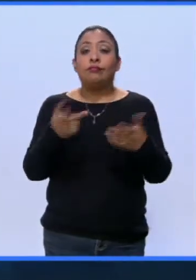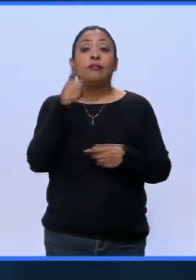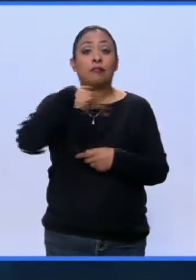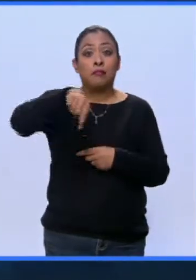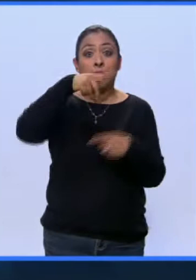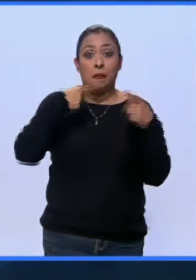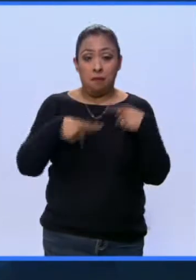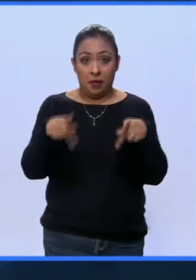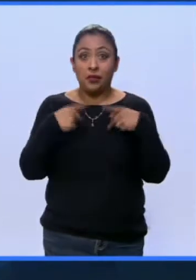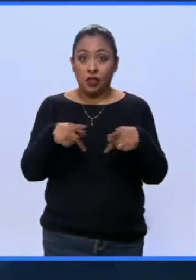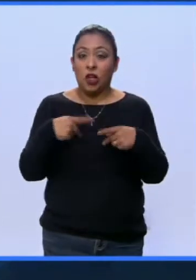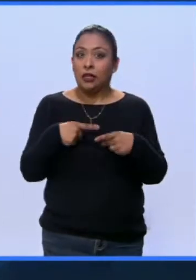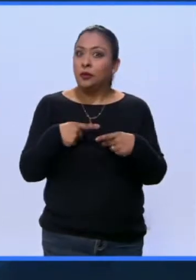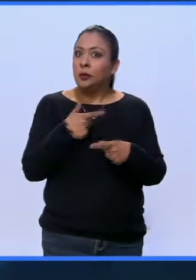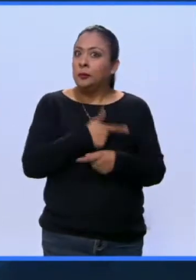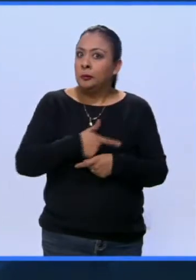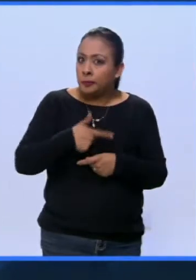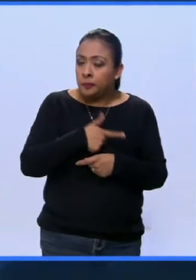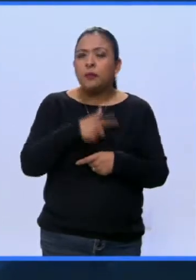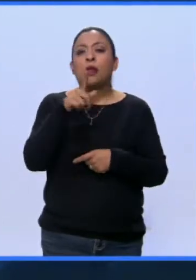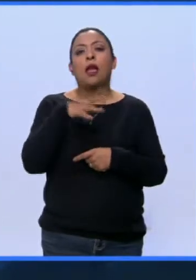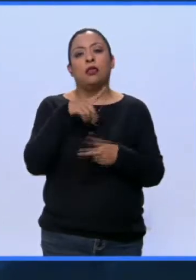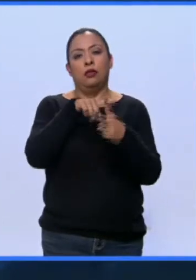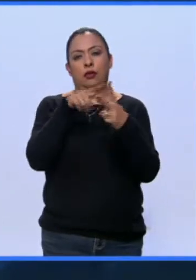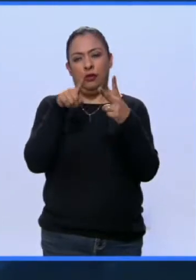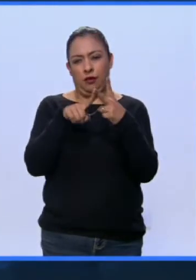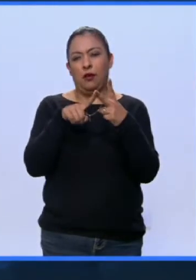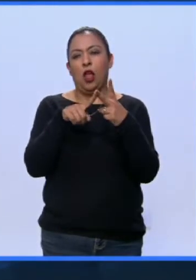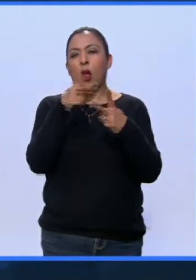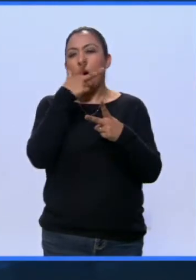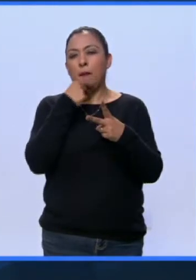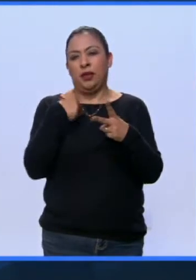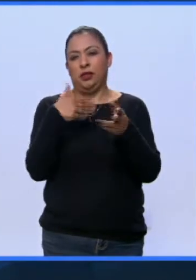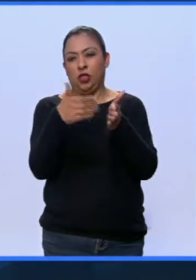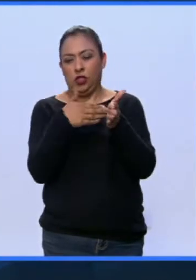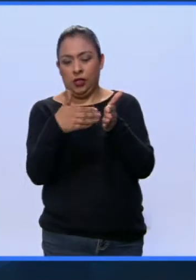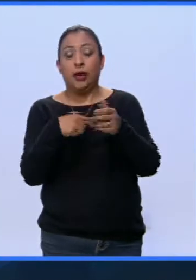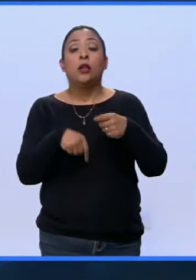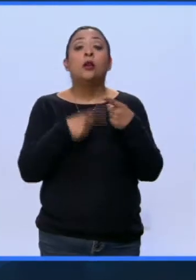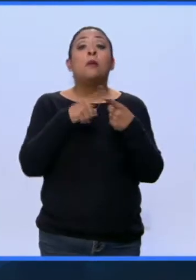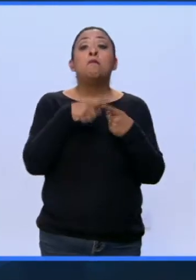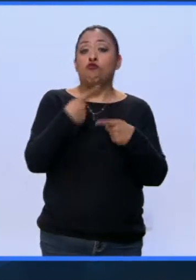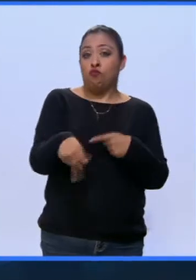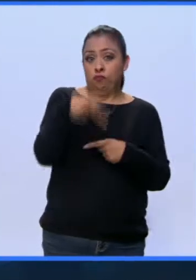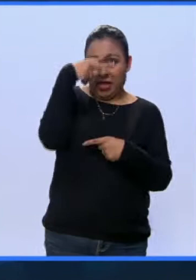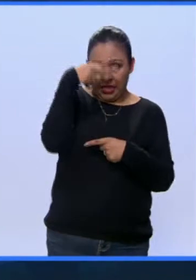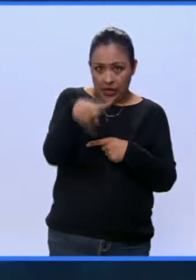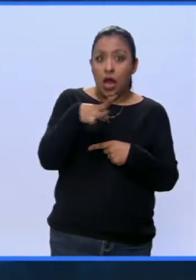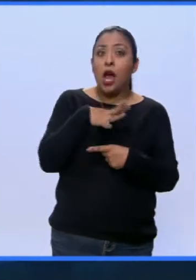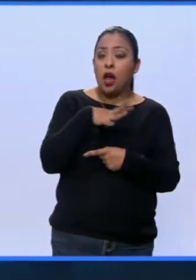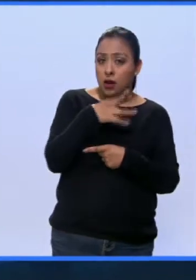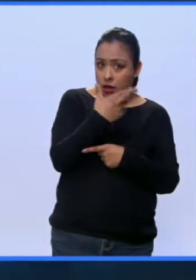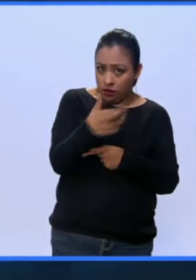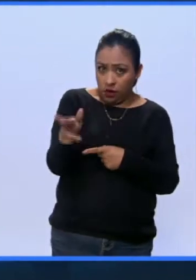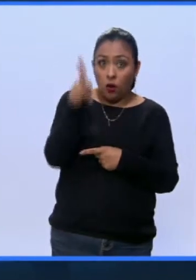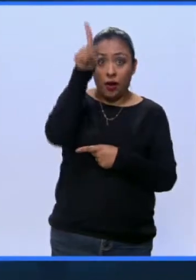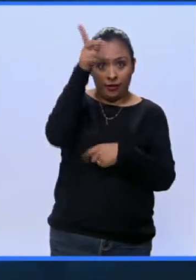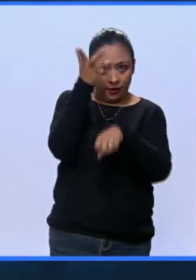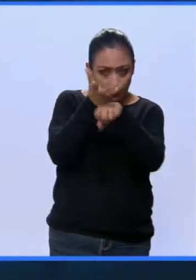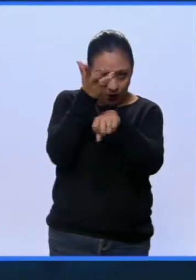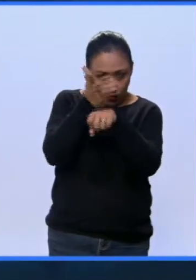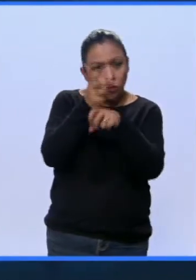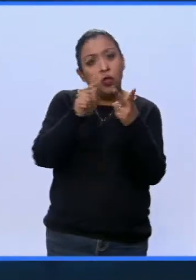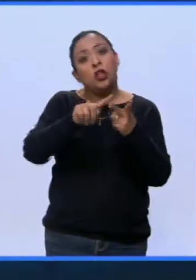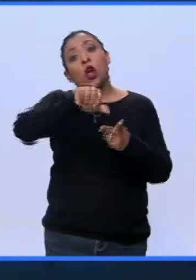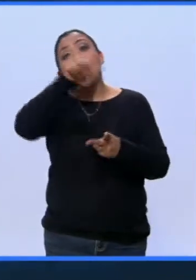personas. Tenemos como dos tipos de cocineros que vienen. Unos que son mexicanos, que tienen restaurantes en Estados Unidos,